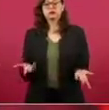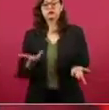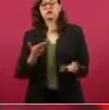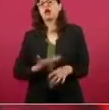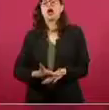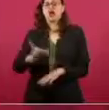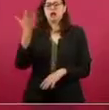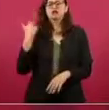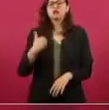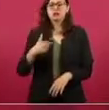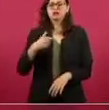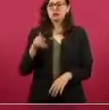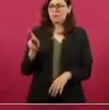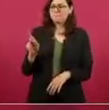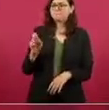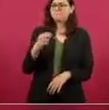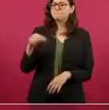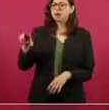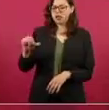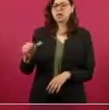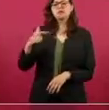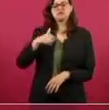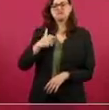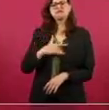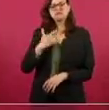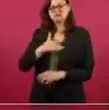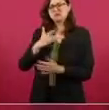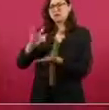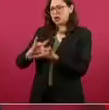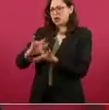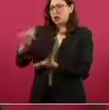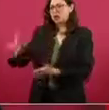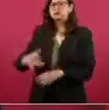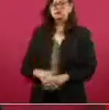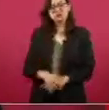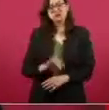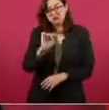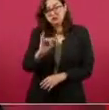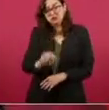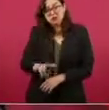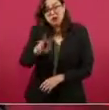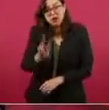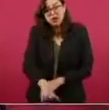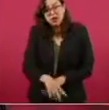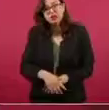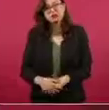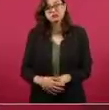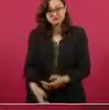a los cuatro vientos, y que se oiga bien y que se oiga fuerte